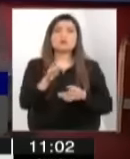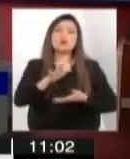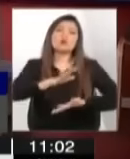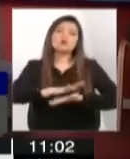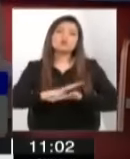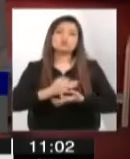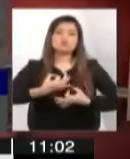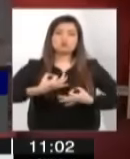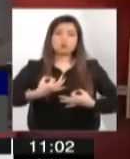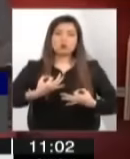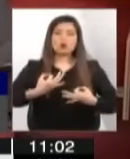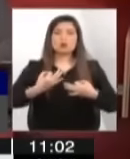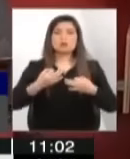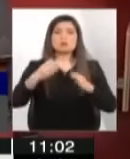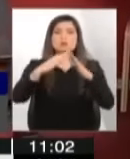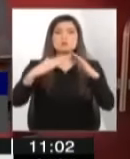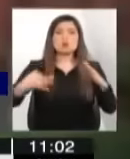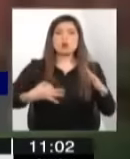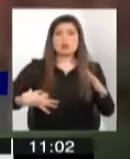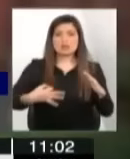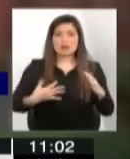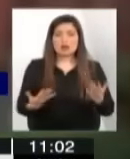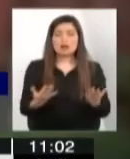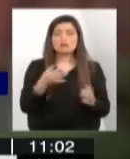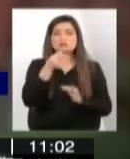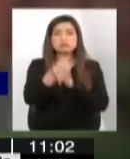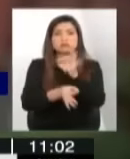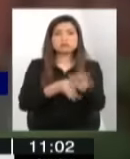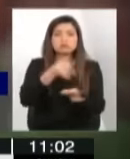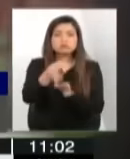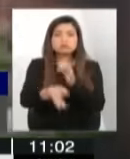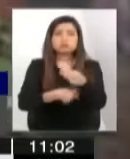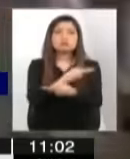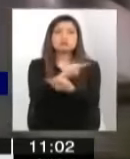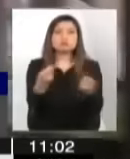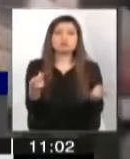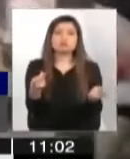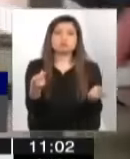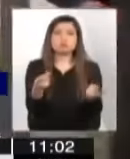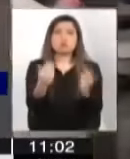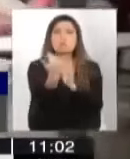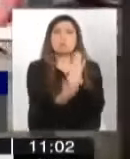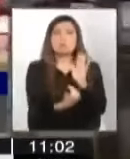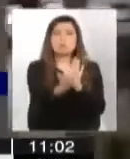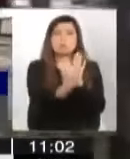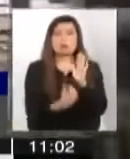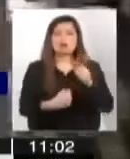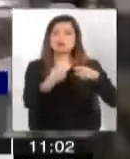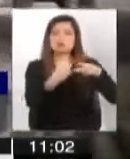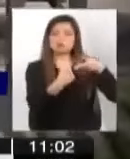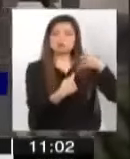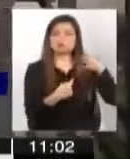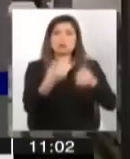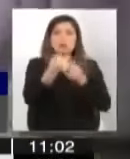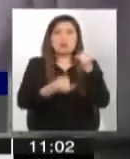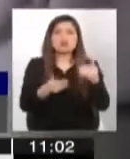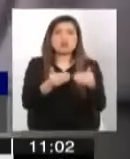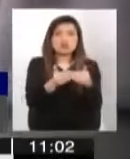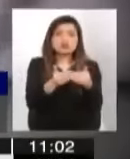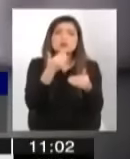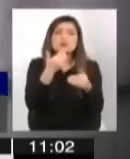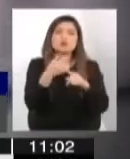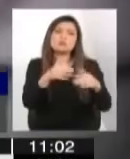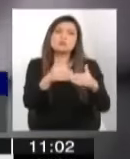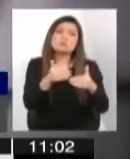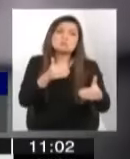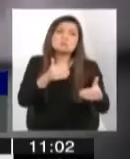Montbaras del Palacio de la Moneda, se dirigió al país anunciando un plan de acción que contempla una serie de medidas de corto y mediano plazo con miras